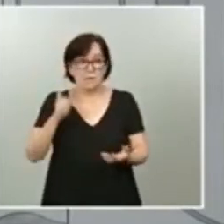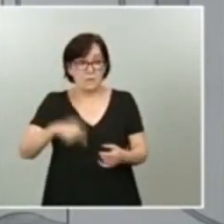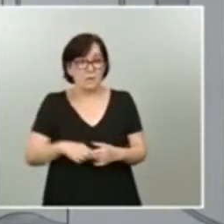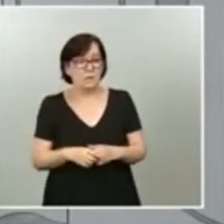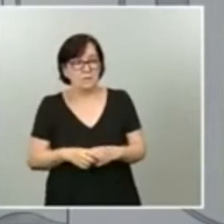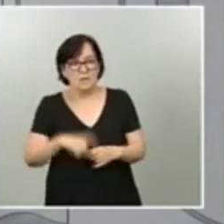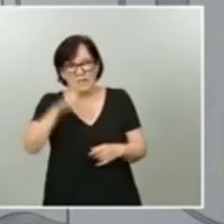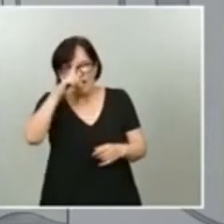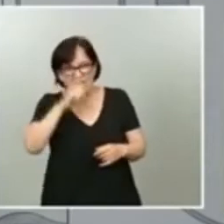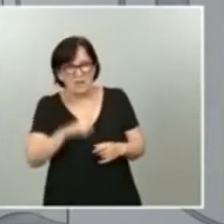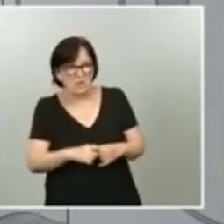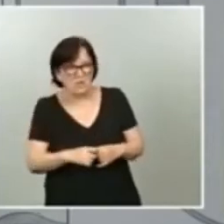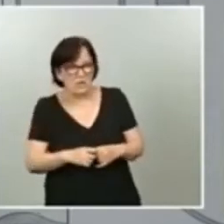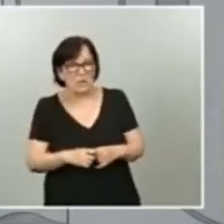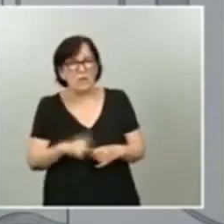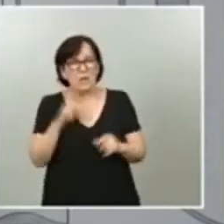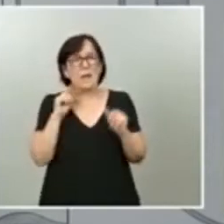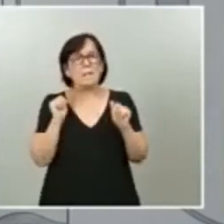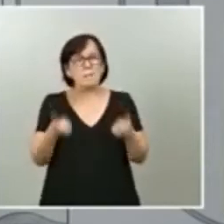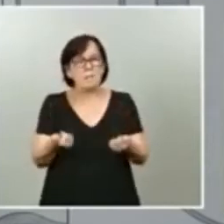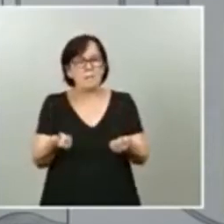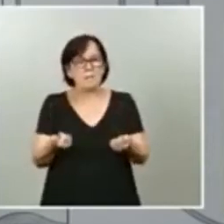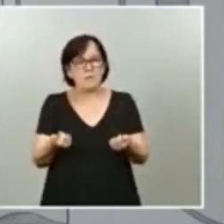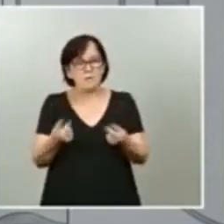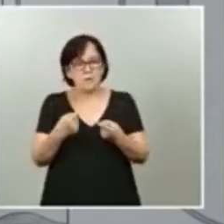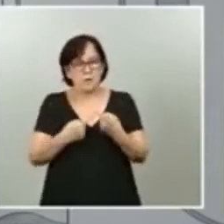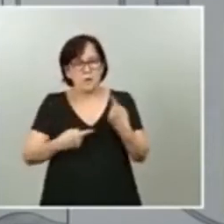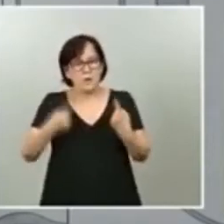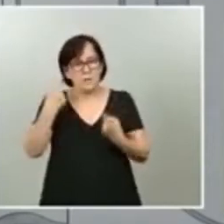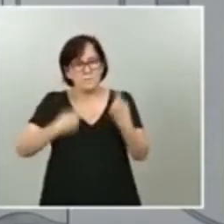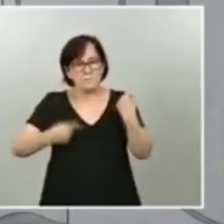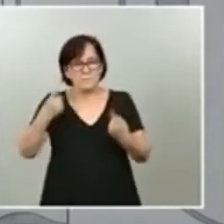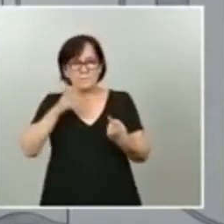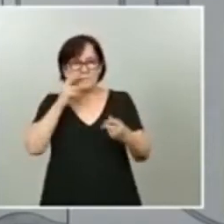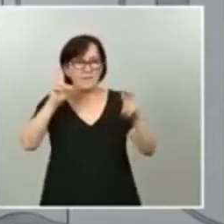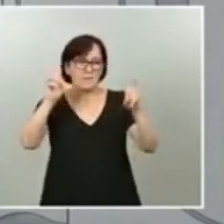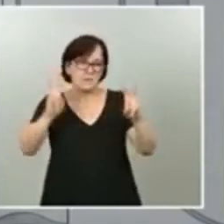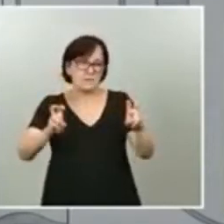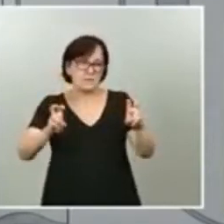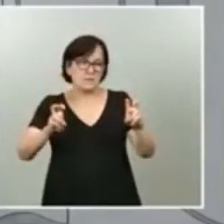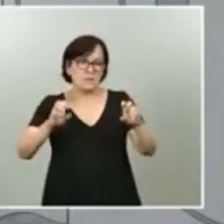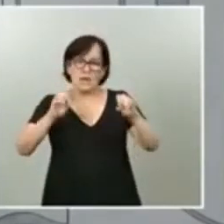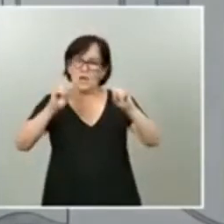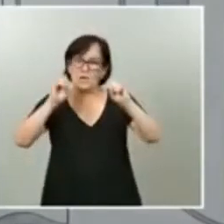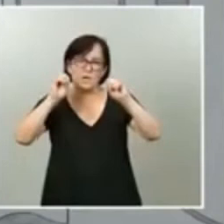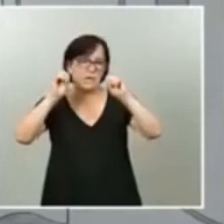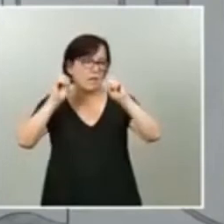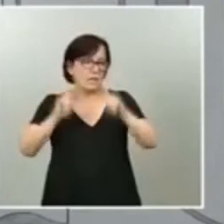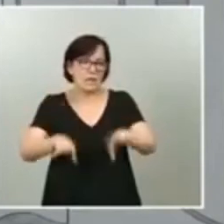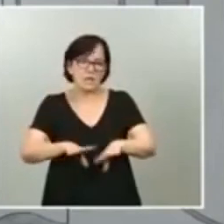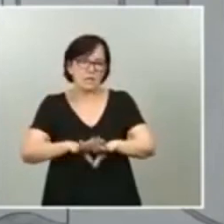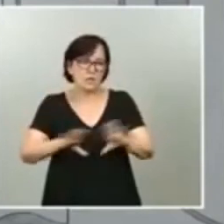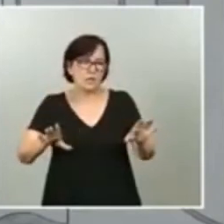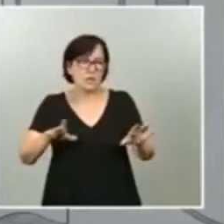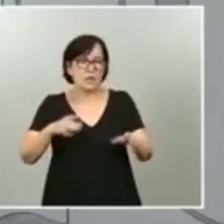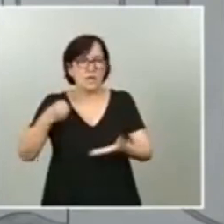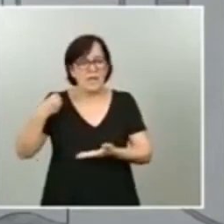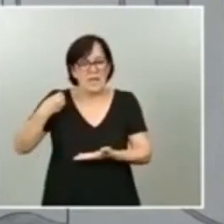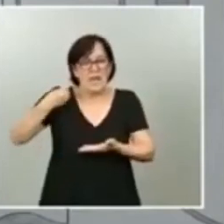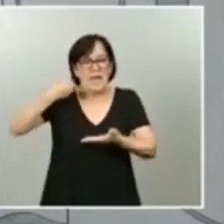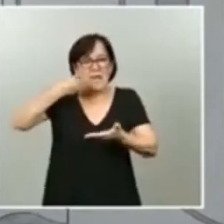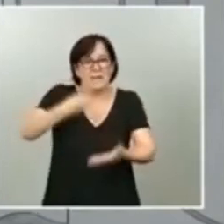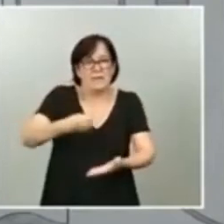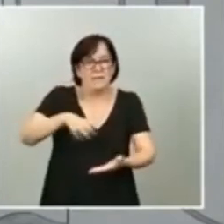ustedes que cuando se empezó a conocer algunos extremos de esta cuestión renunció de forma explícita a la herencia que en su caso le pudiera